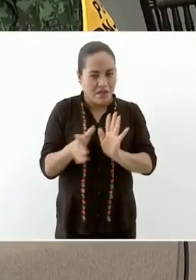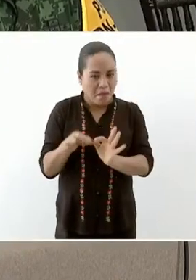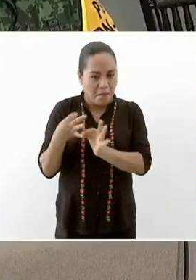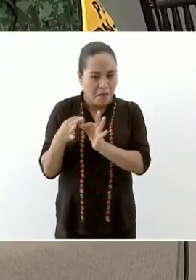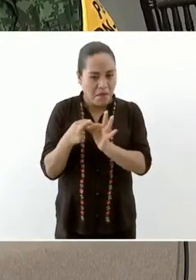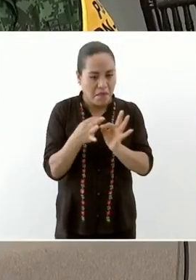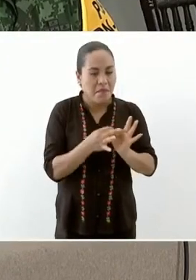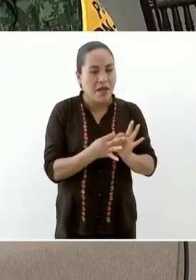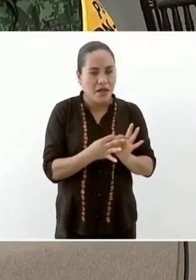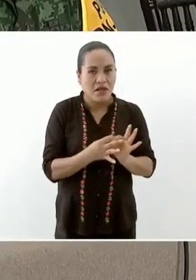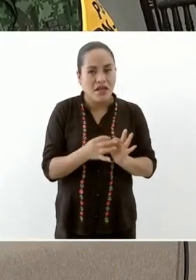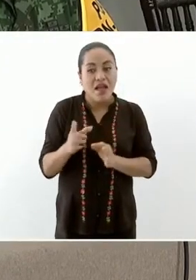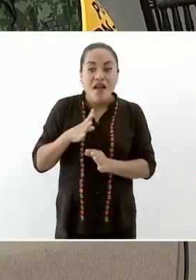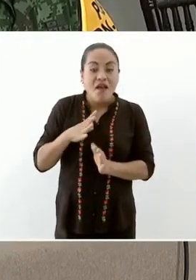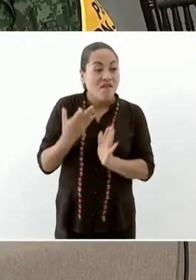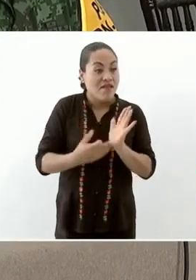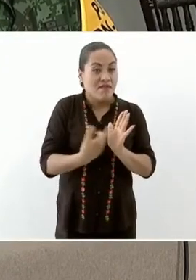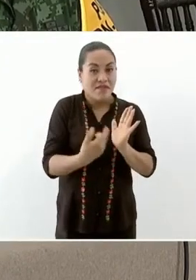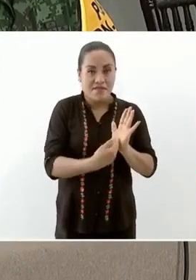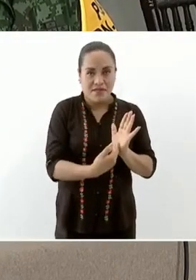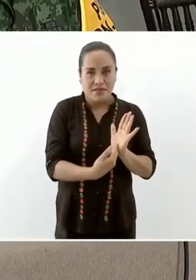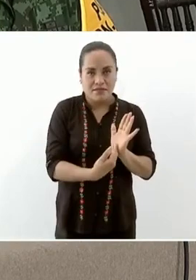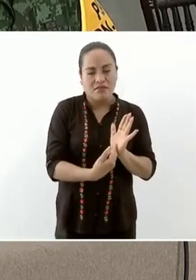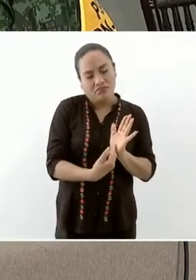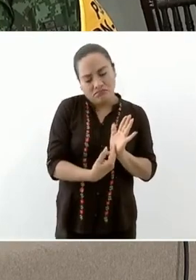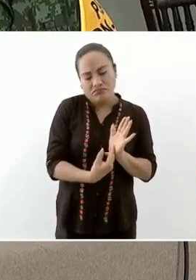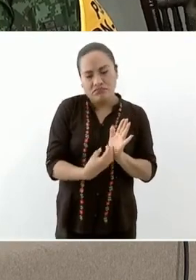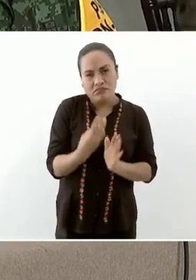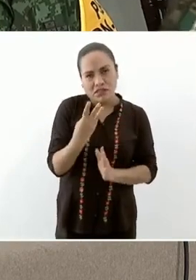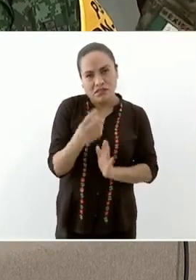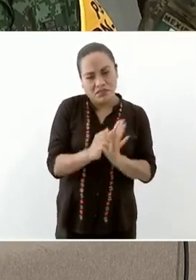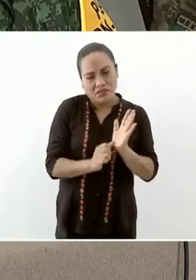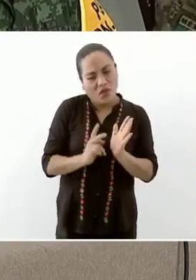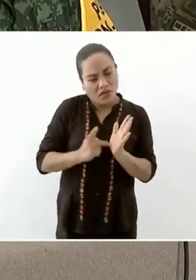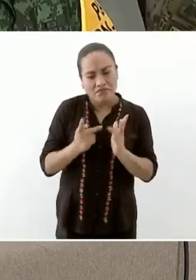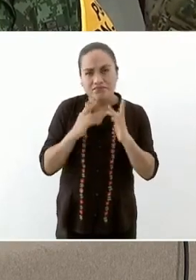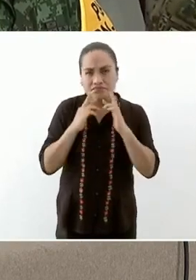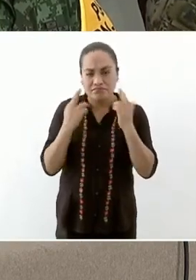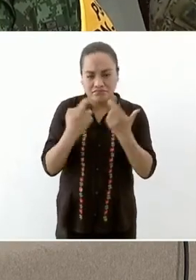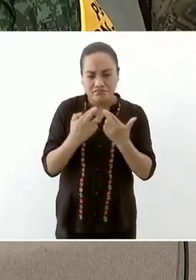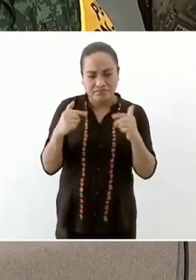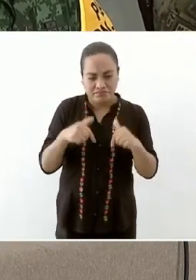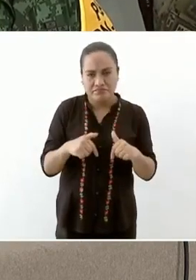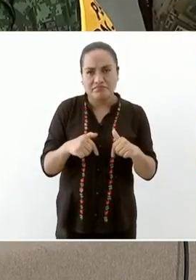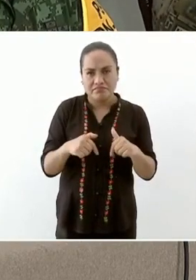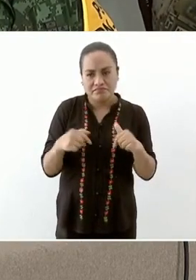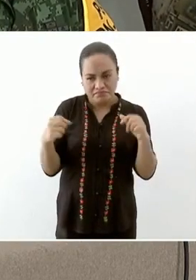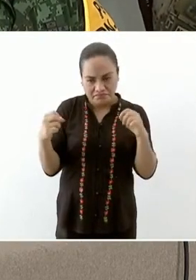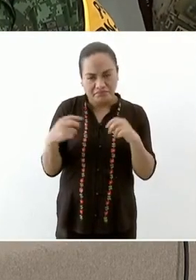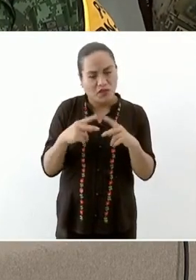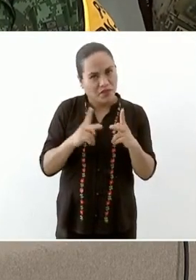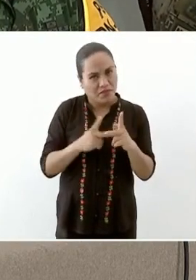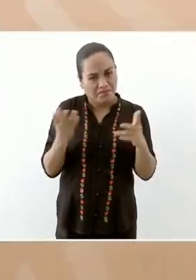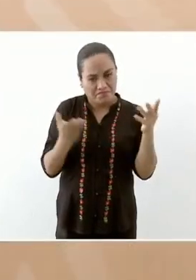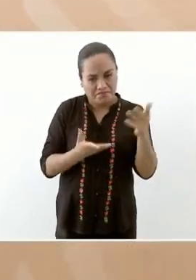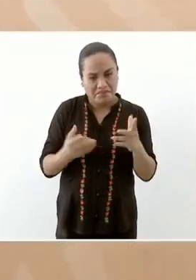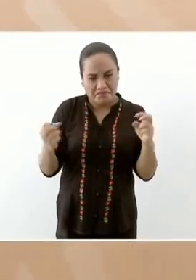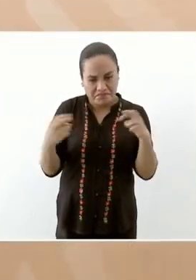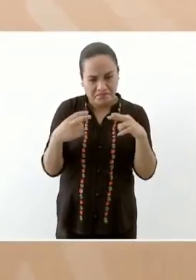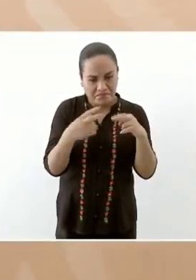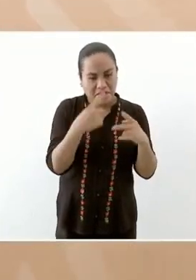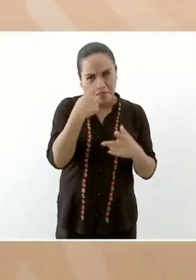en tres meses este aquí nos vemos y vamos a buscar la forma de seguir ayudando